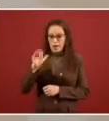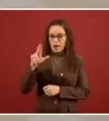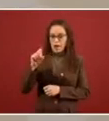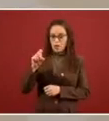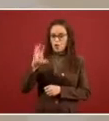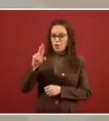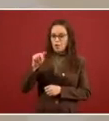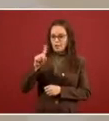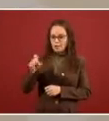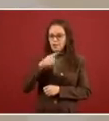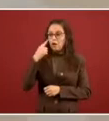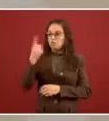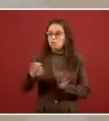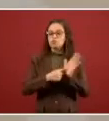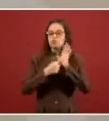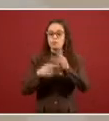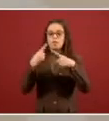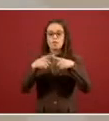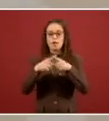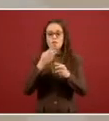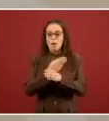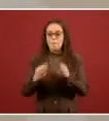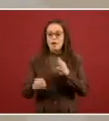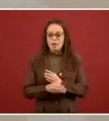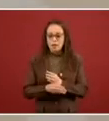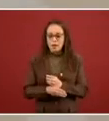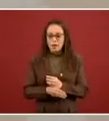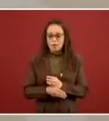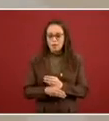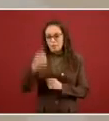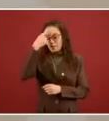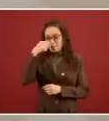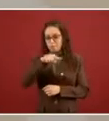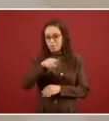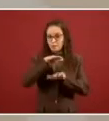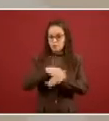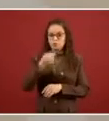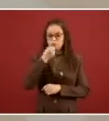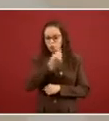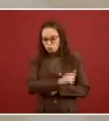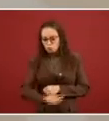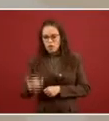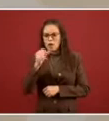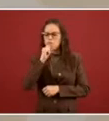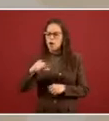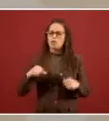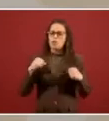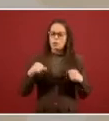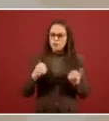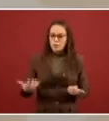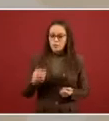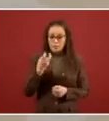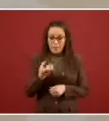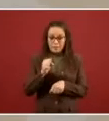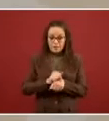el material que tenemos sobre niños y adolescentes En esta semana vamos a